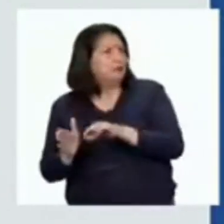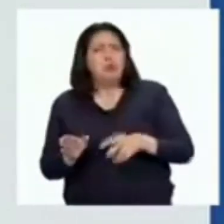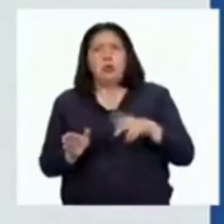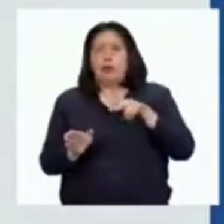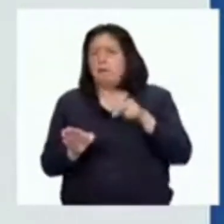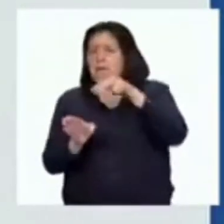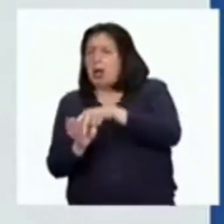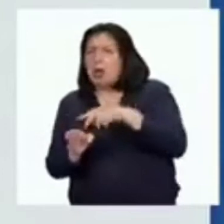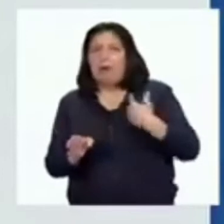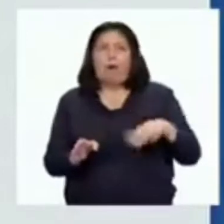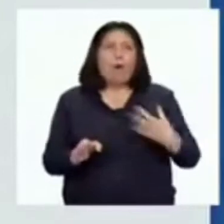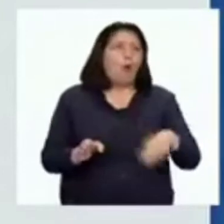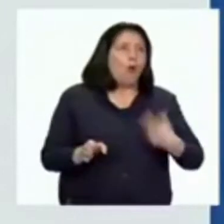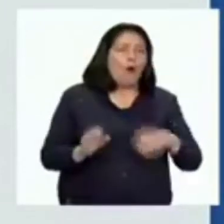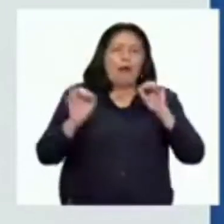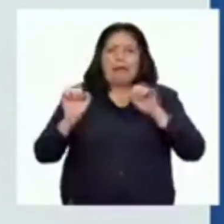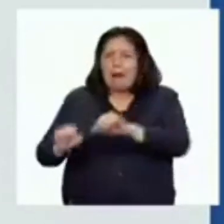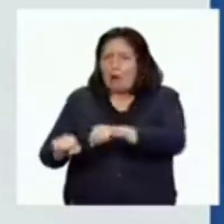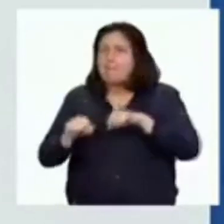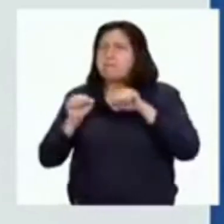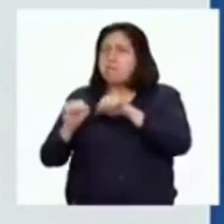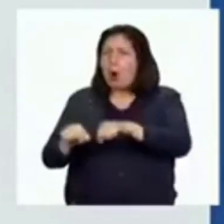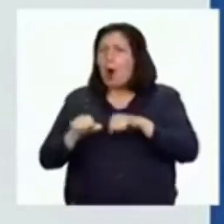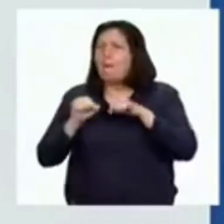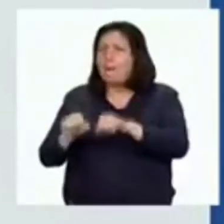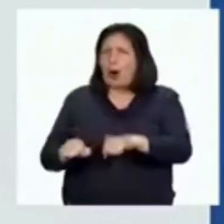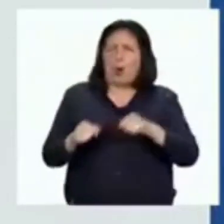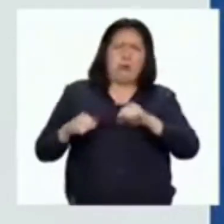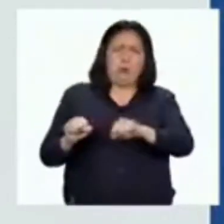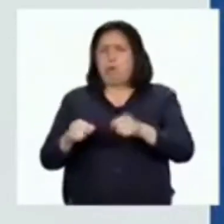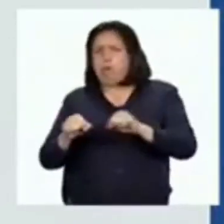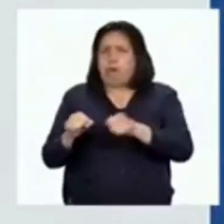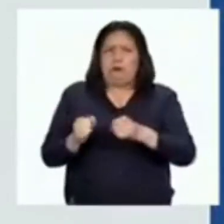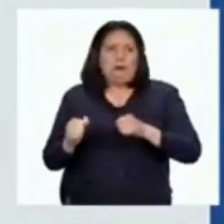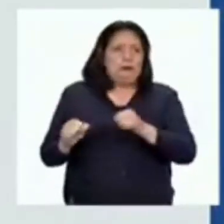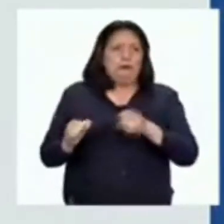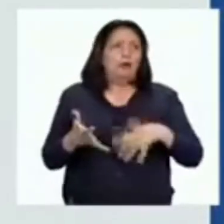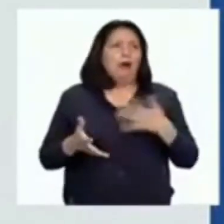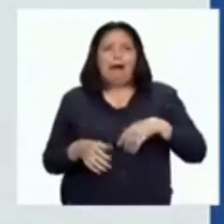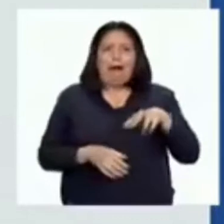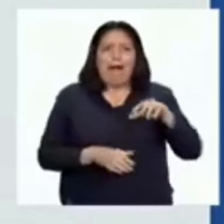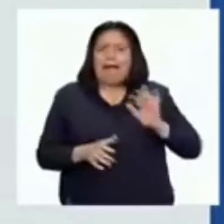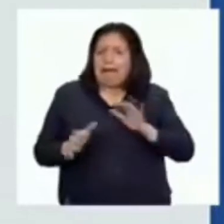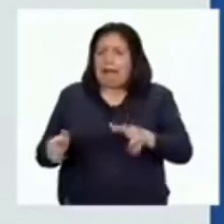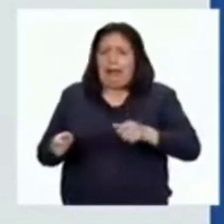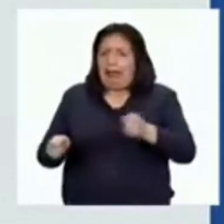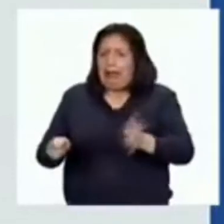cuando de pronto el caballo de Pedro comenzó a ponerse muy nervioso. Pedro intentó calmarlo, pero el caballo